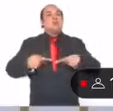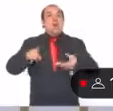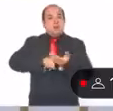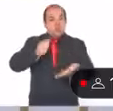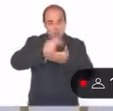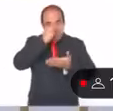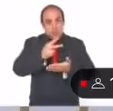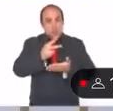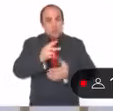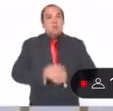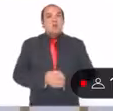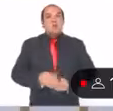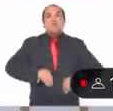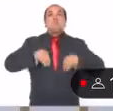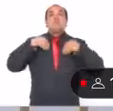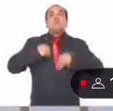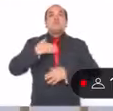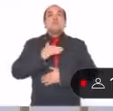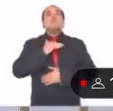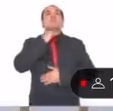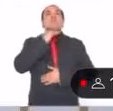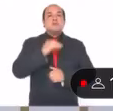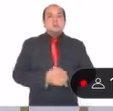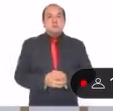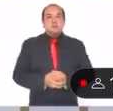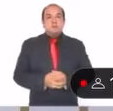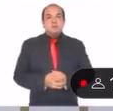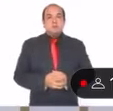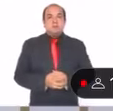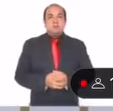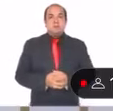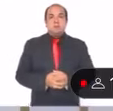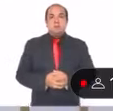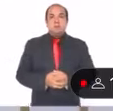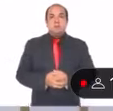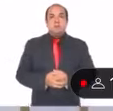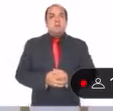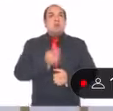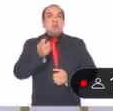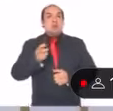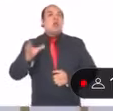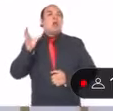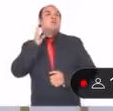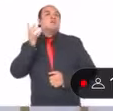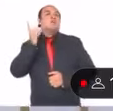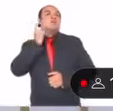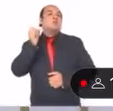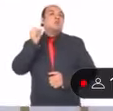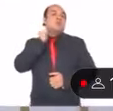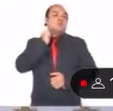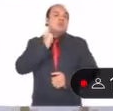vivan en condiciones de dignidad, desde el poder legislativo, quienes integramos el grupo